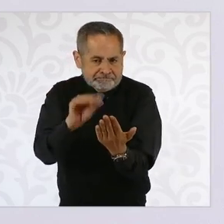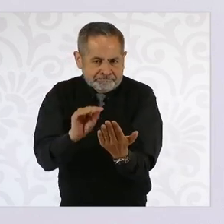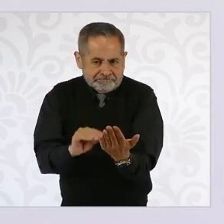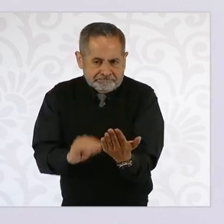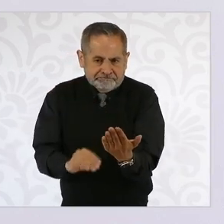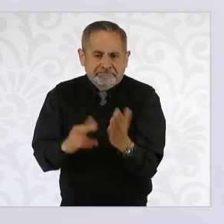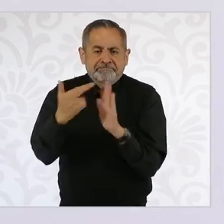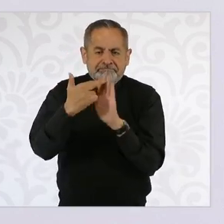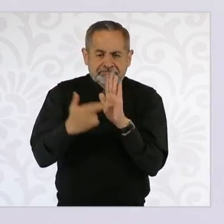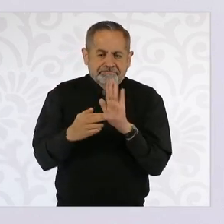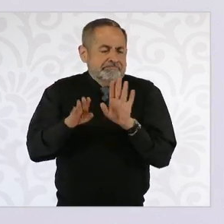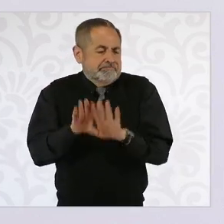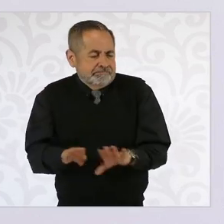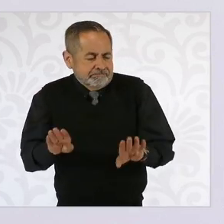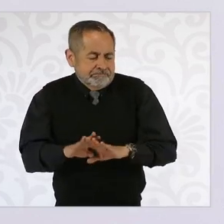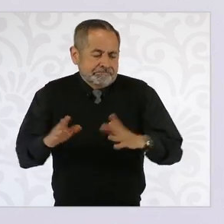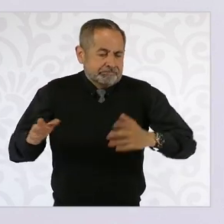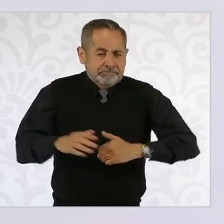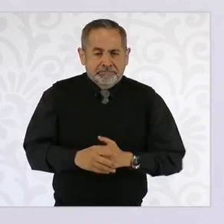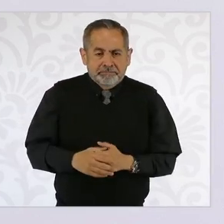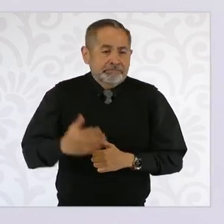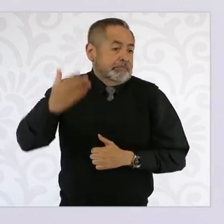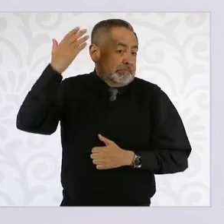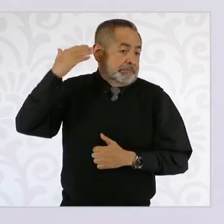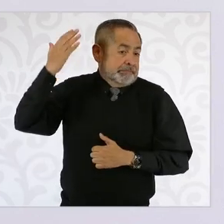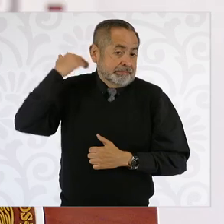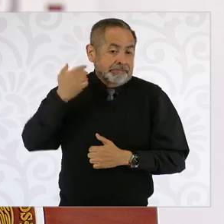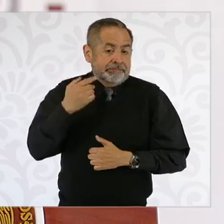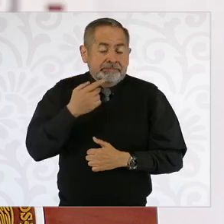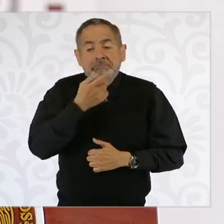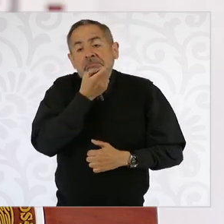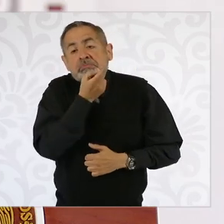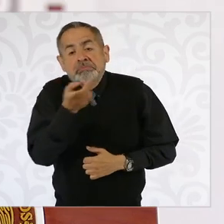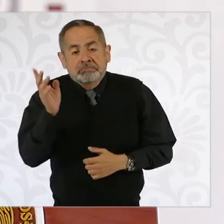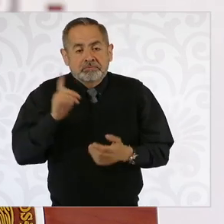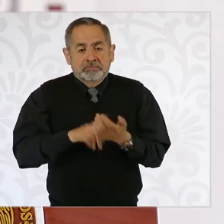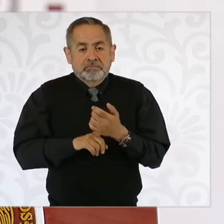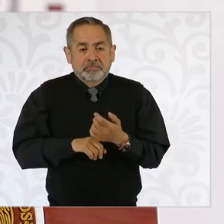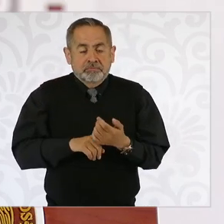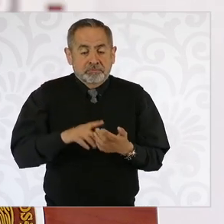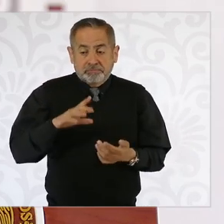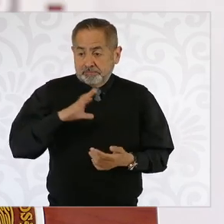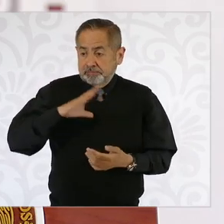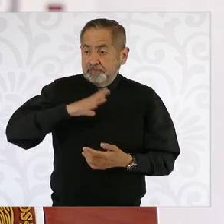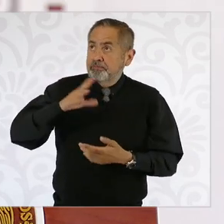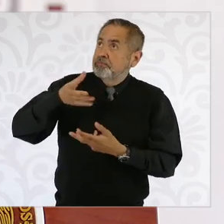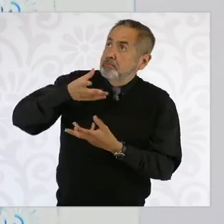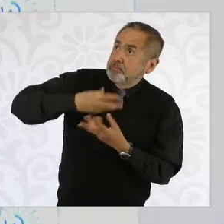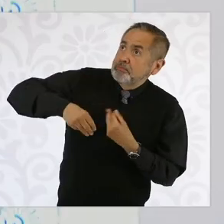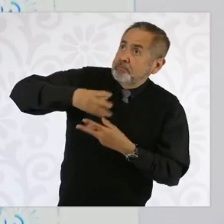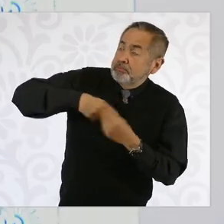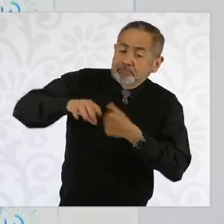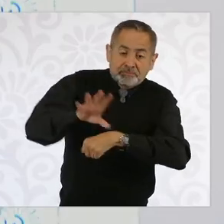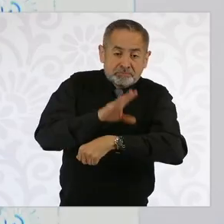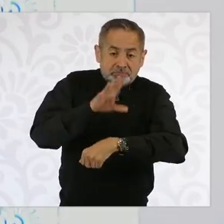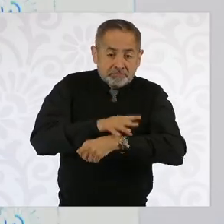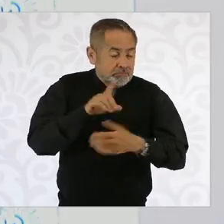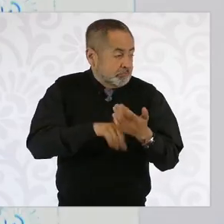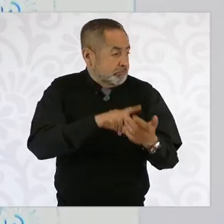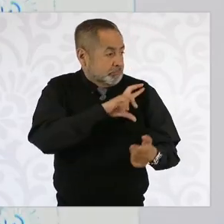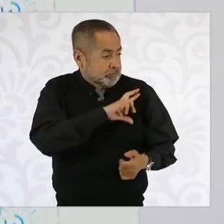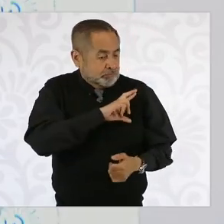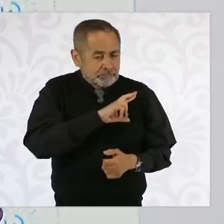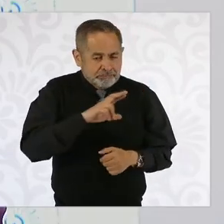Hay una parte muy importante, porque antes se decía, si tienes fuentes renovables de energía y eres un privado,